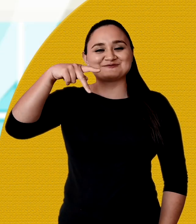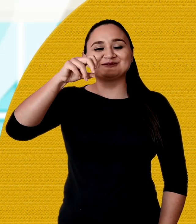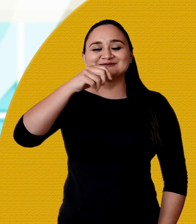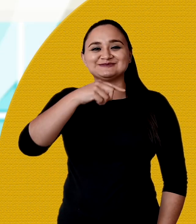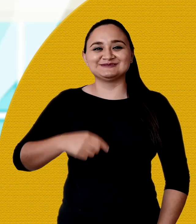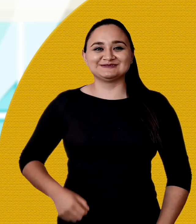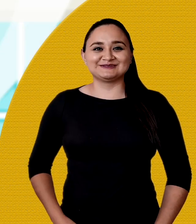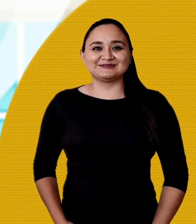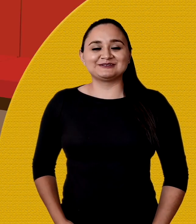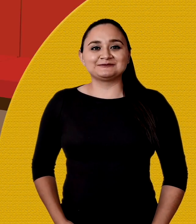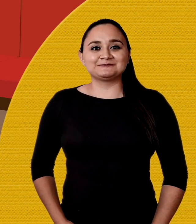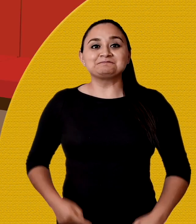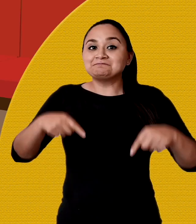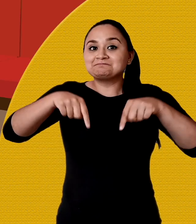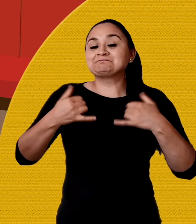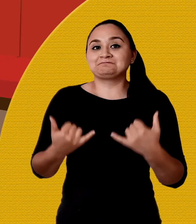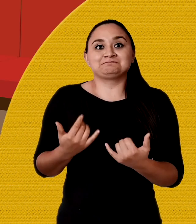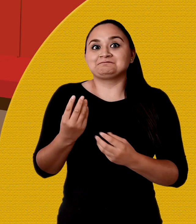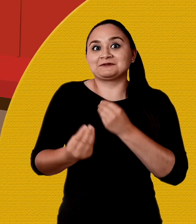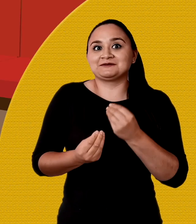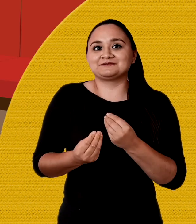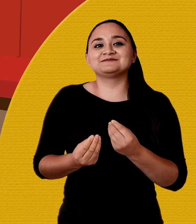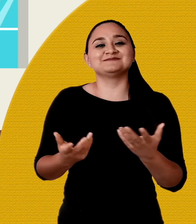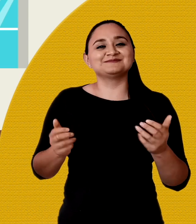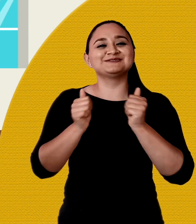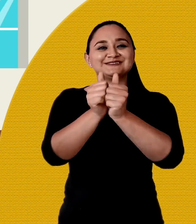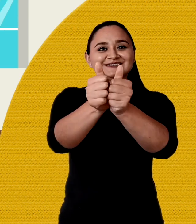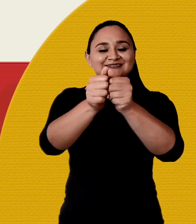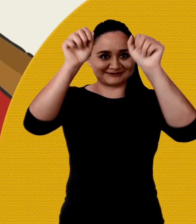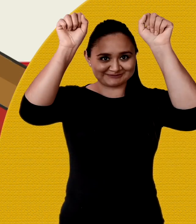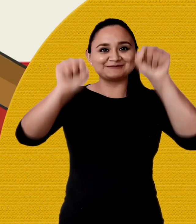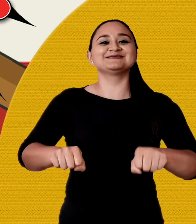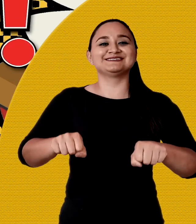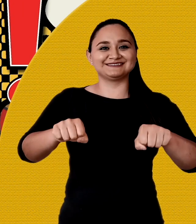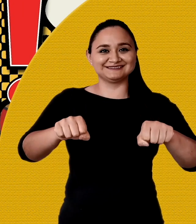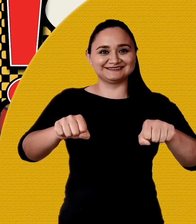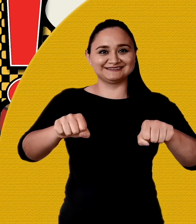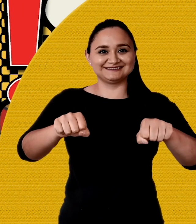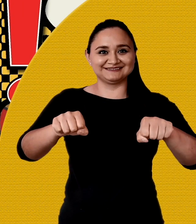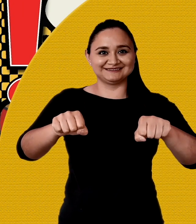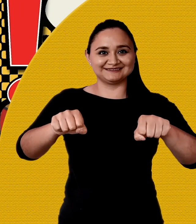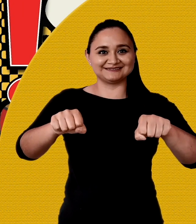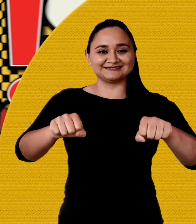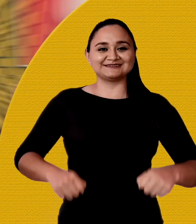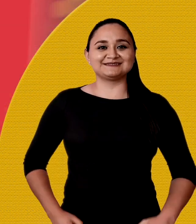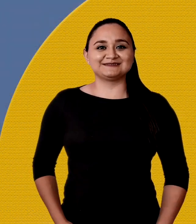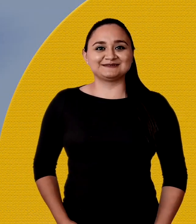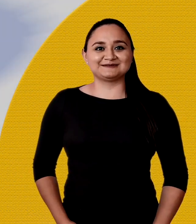Quiero decir que les pipo. Y estamos aquí porque... ¡Juntas y Juntos! ¡Sí Podemos!